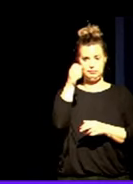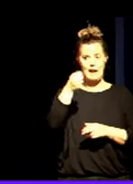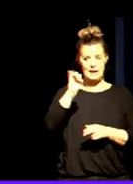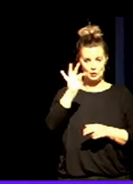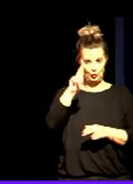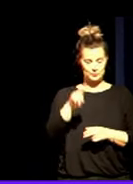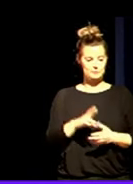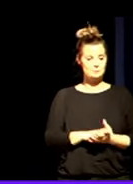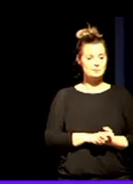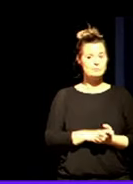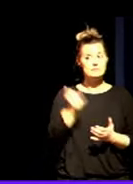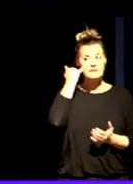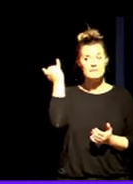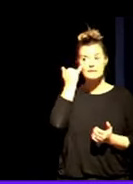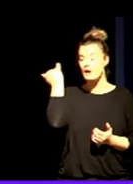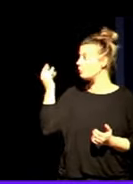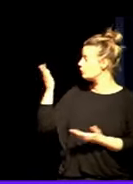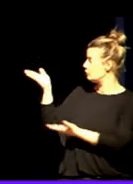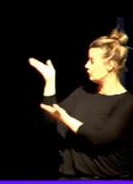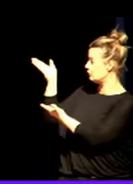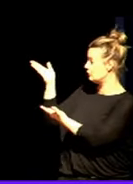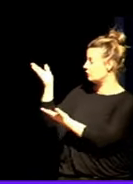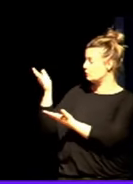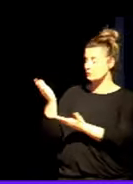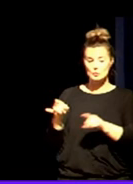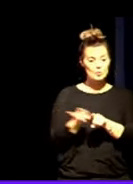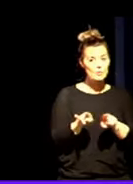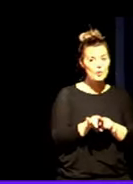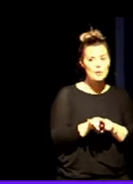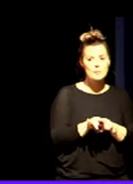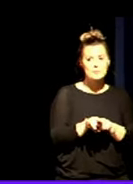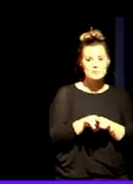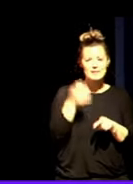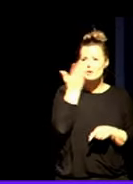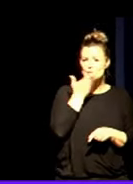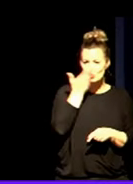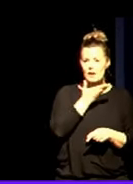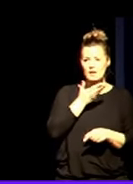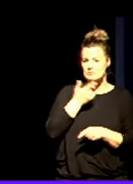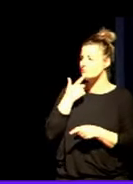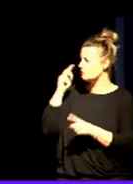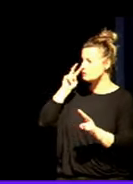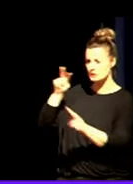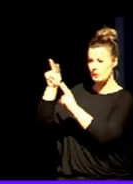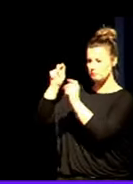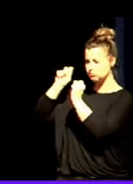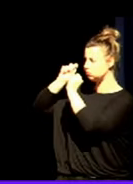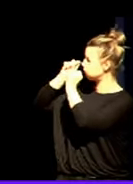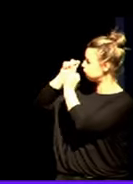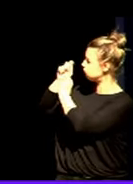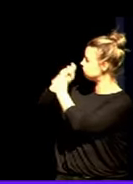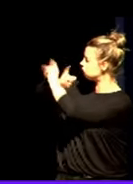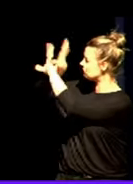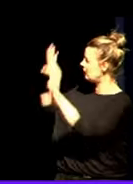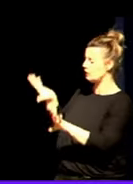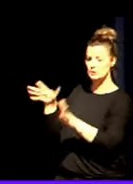fijaos fijaos como la escuela está muy presente como decía Héctor el crear un entorno